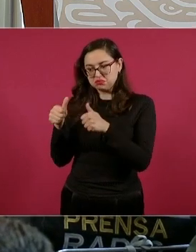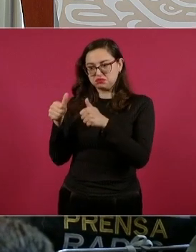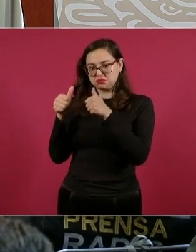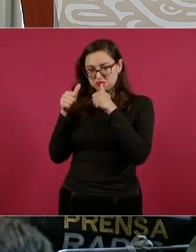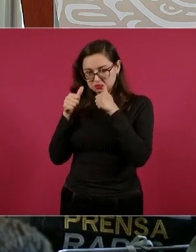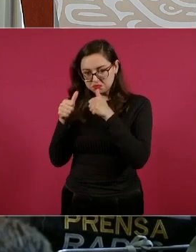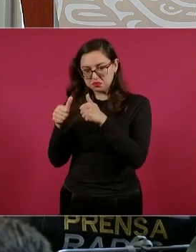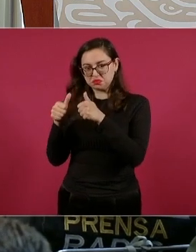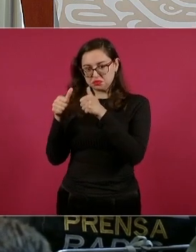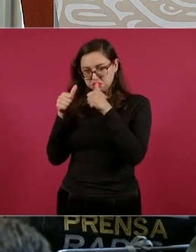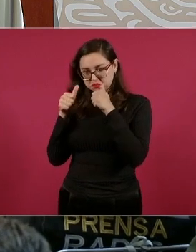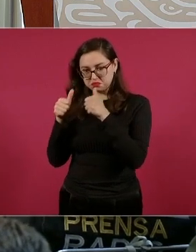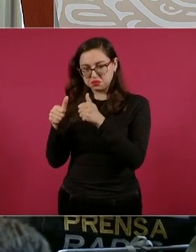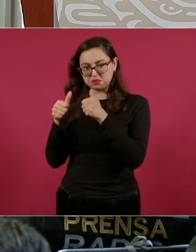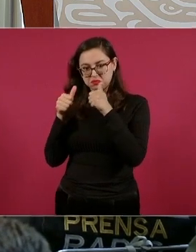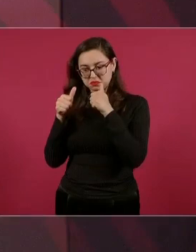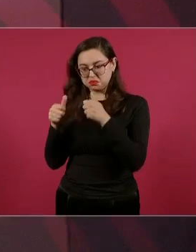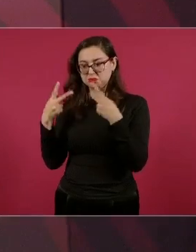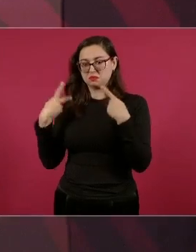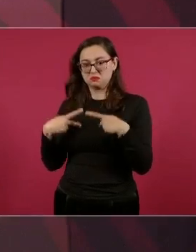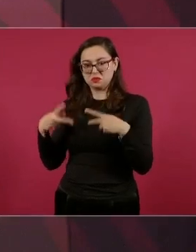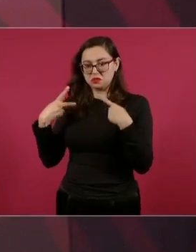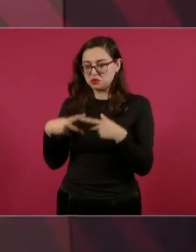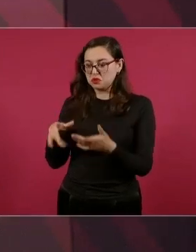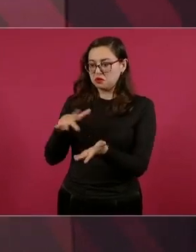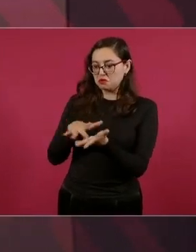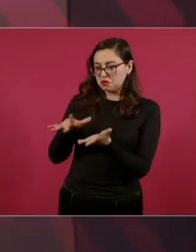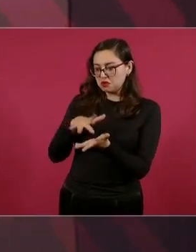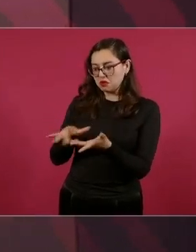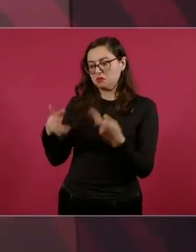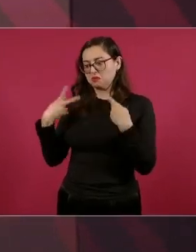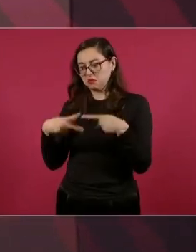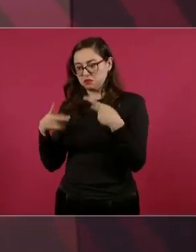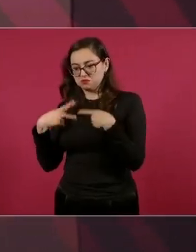apoyando. A la gente, protegiendo a la gente,